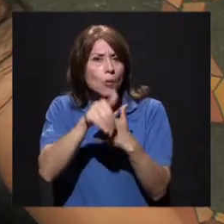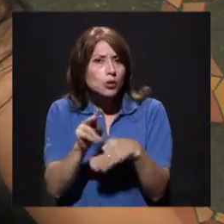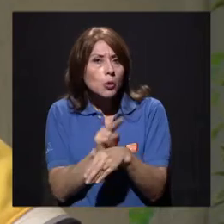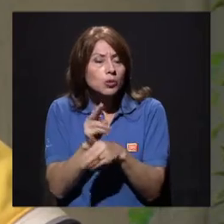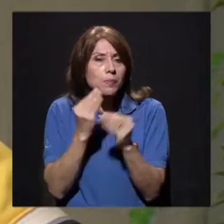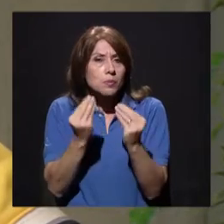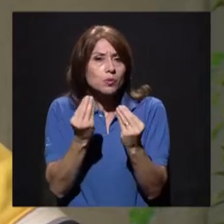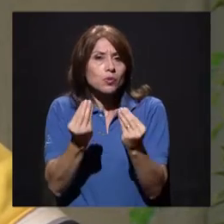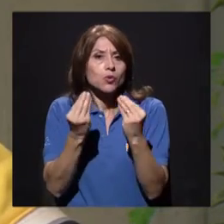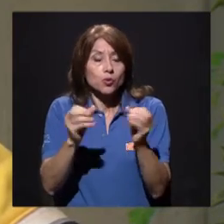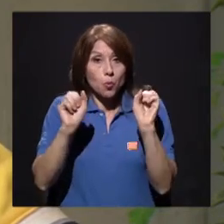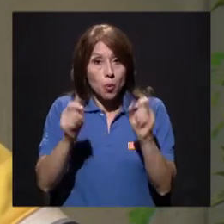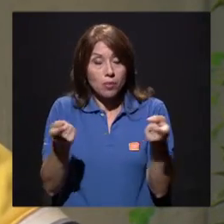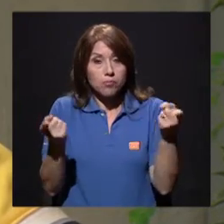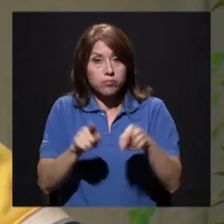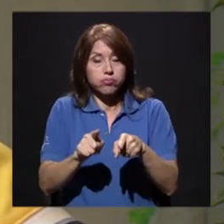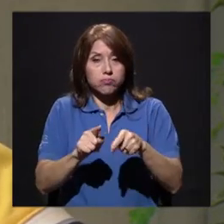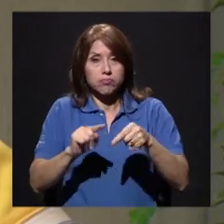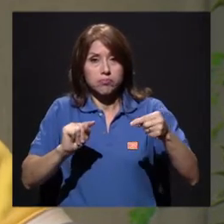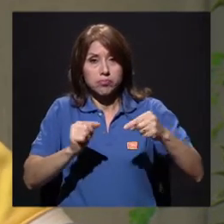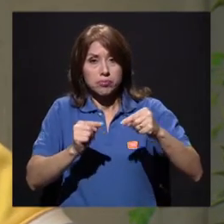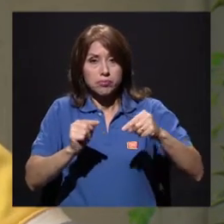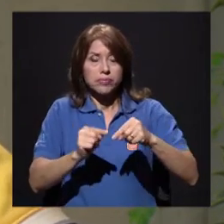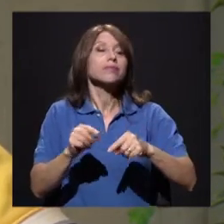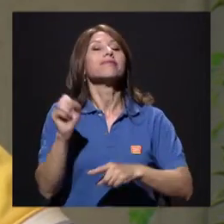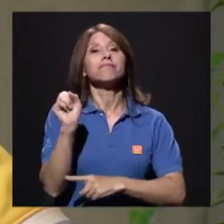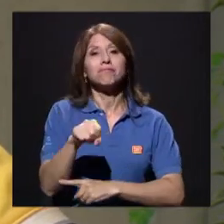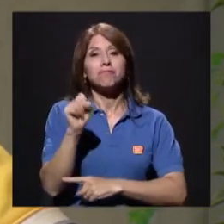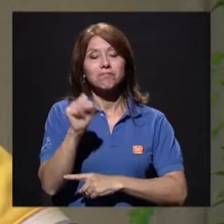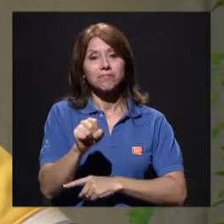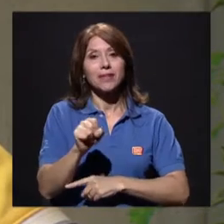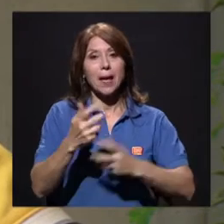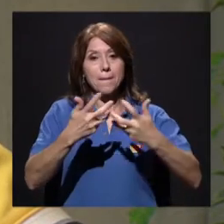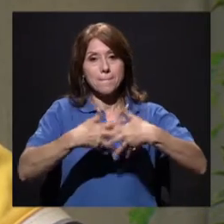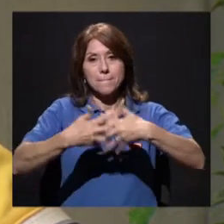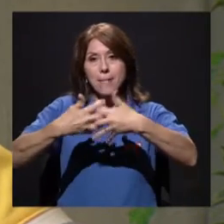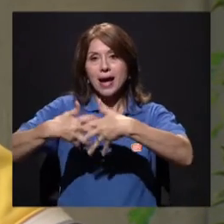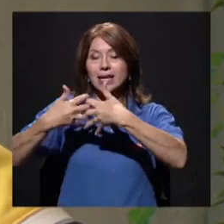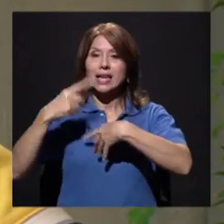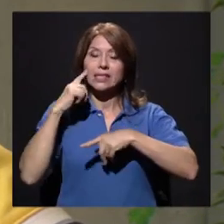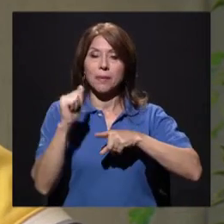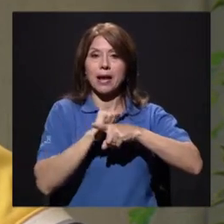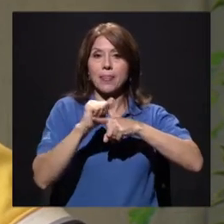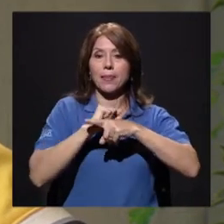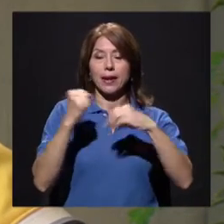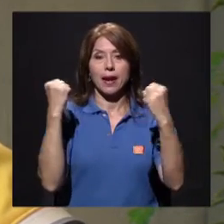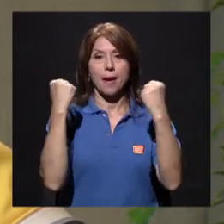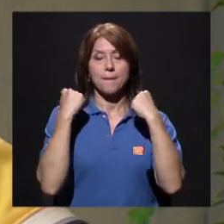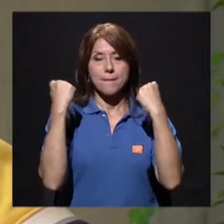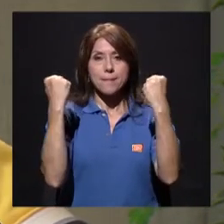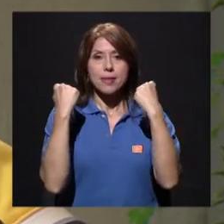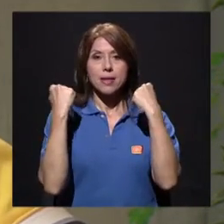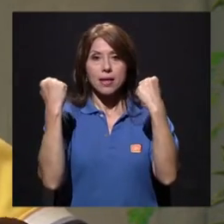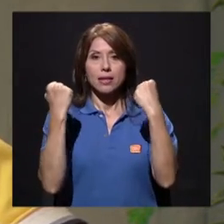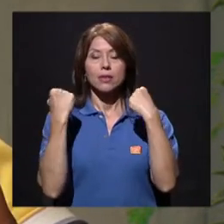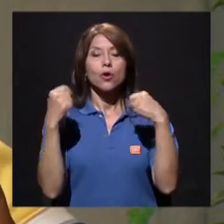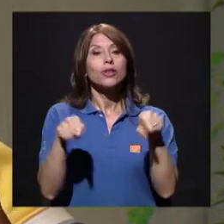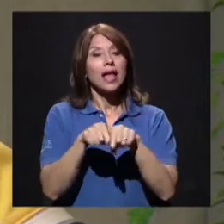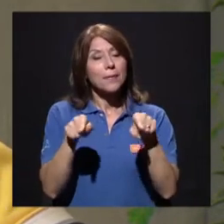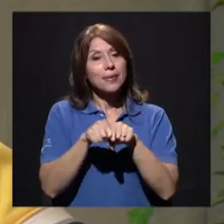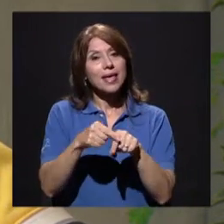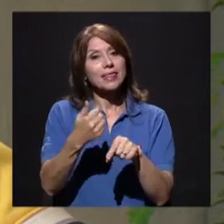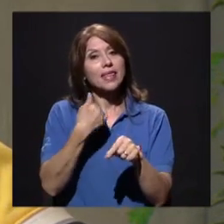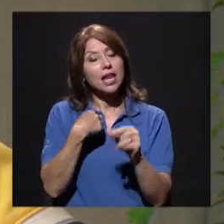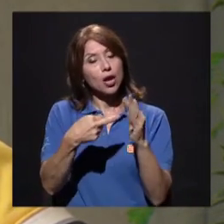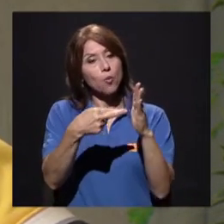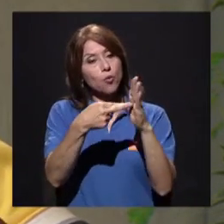lesión? Ok, claro que sí. Las máquinas de entrenamiento contra resistencia, si hay cierta, hay una mecánica